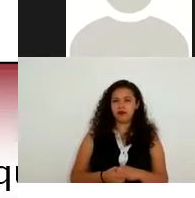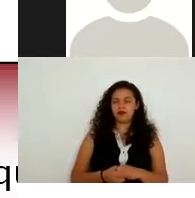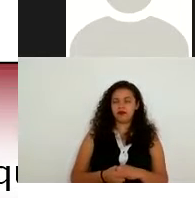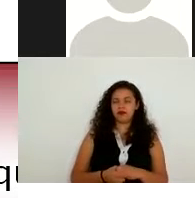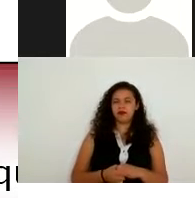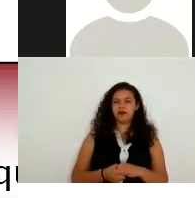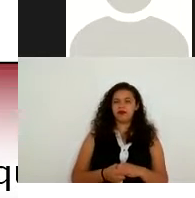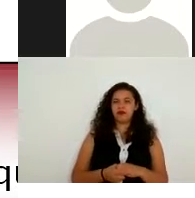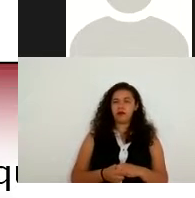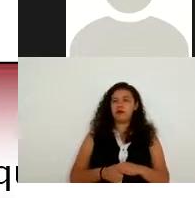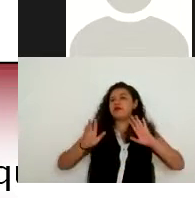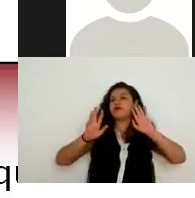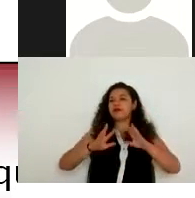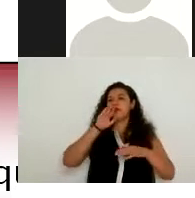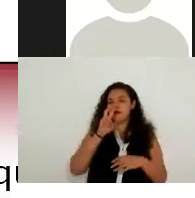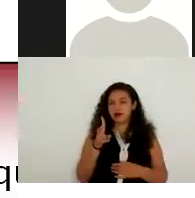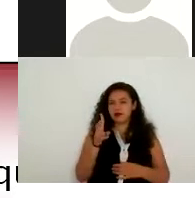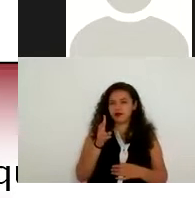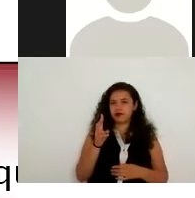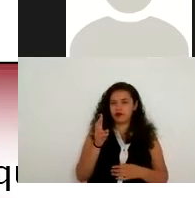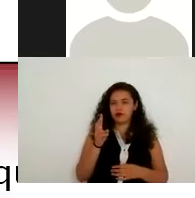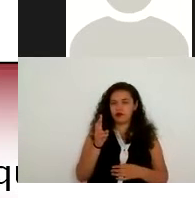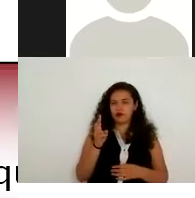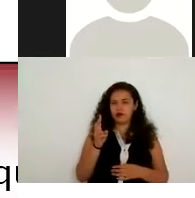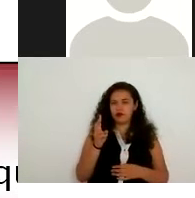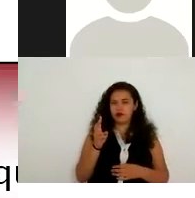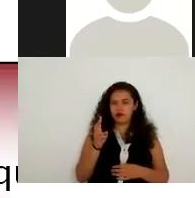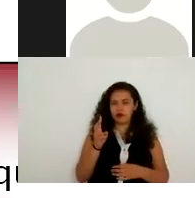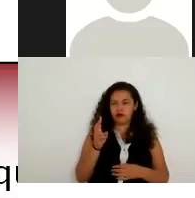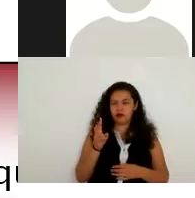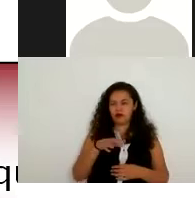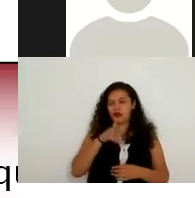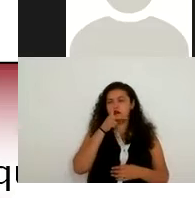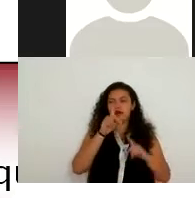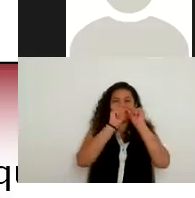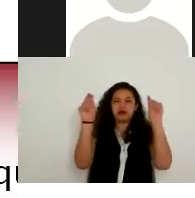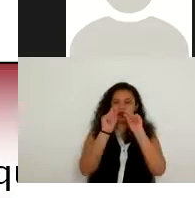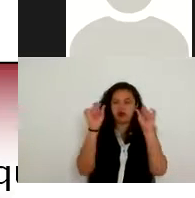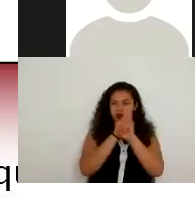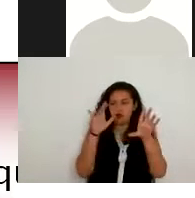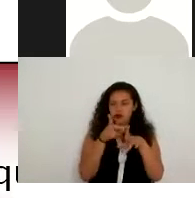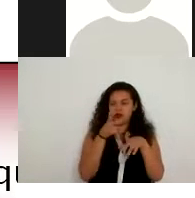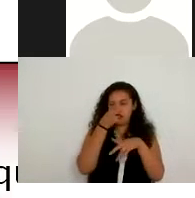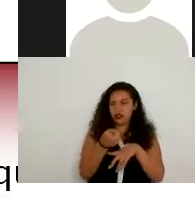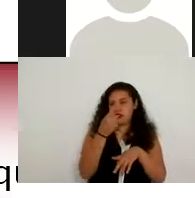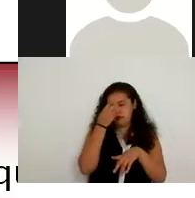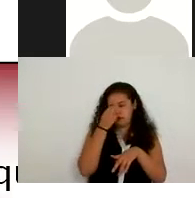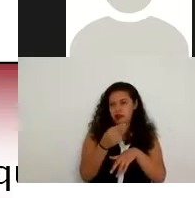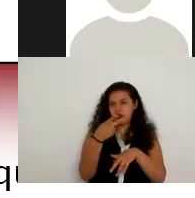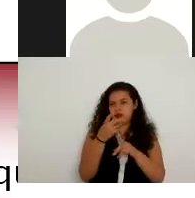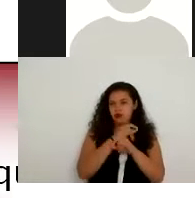conveniente también es que se le incluya una leyenda de que se le proporciona información que pudieran contener datos personales